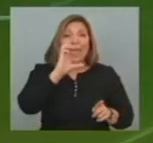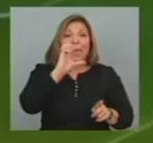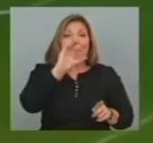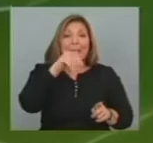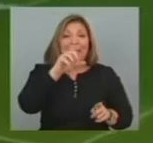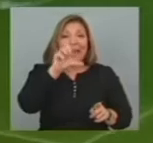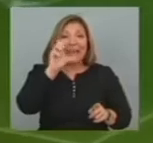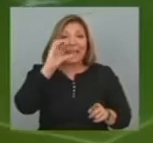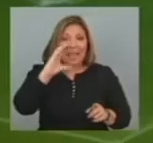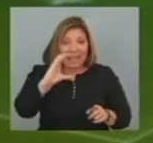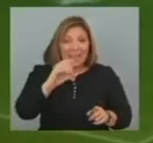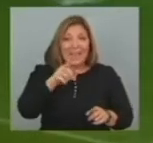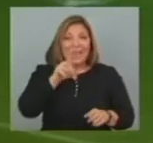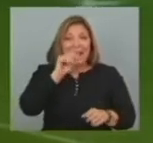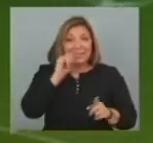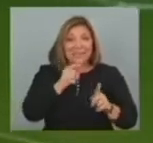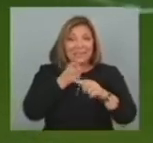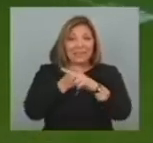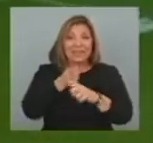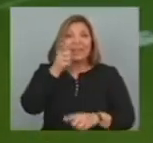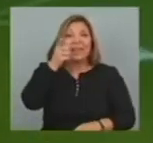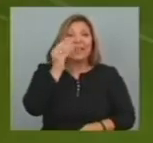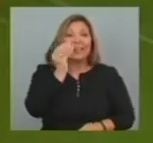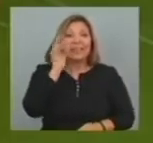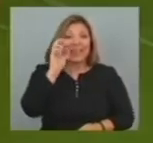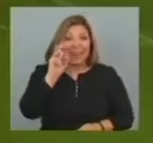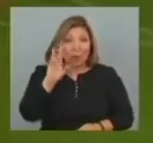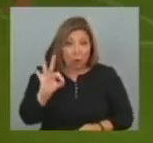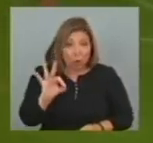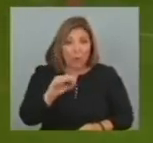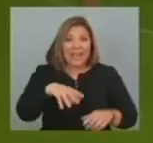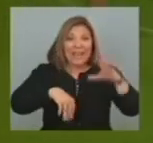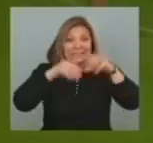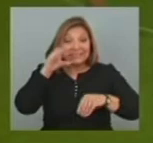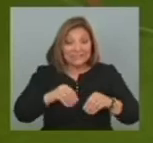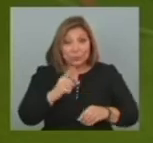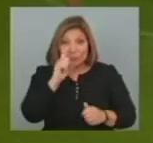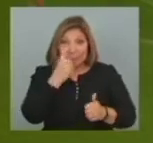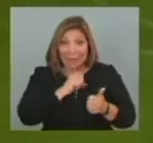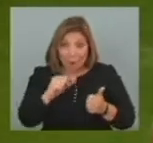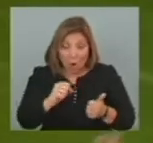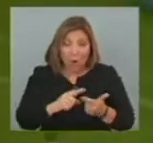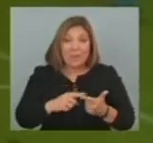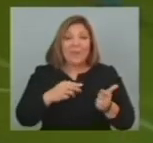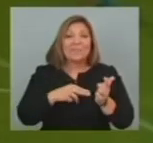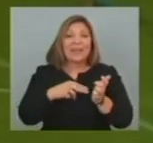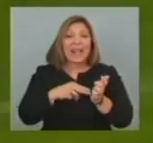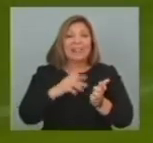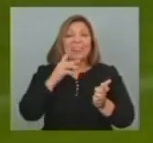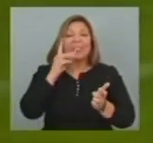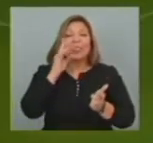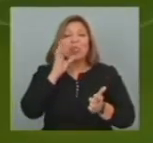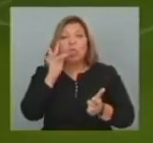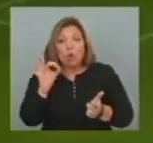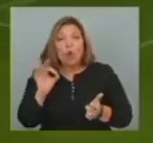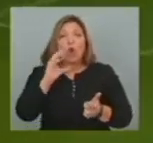equipo de El Uruguayo Martín Lazarte Frente al equipo De Quinteros Nicolás Castillo El primer tanto Vamos a ver el gol De Fernando Cordero El segundo después